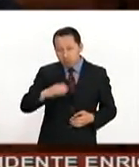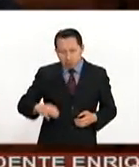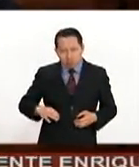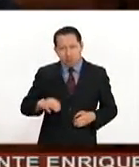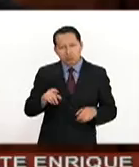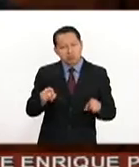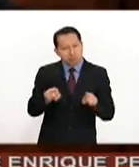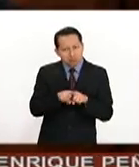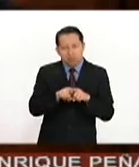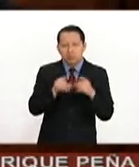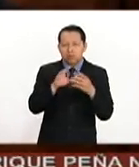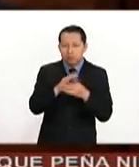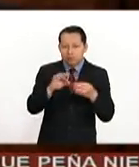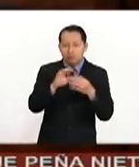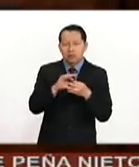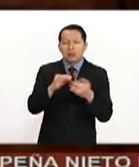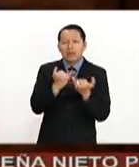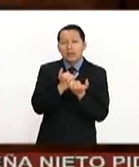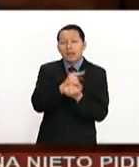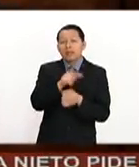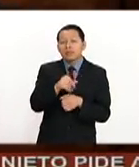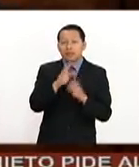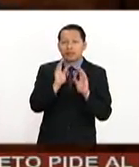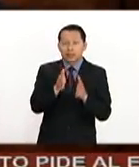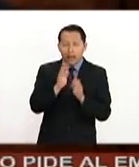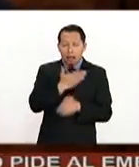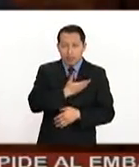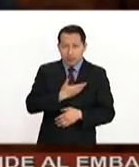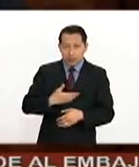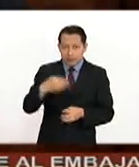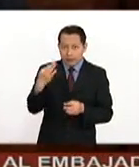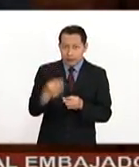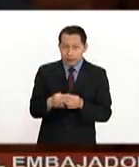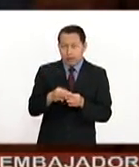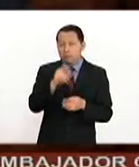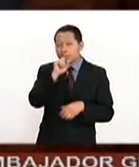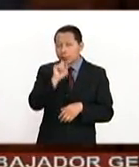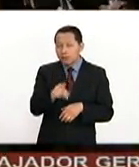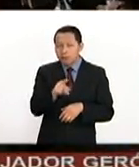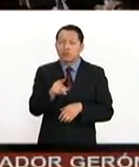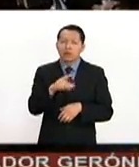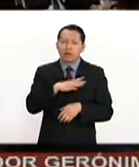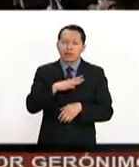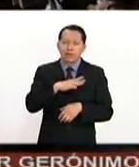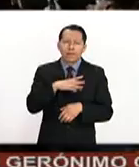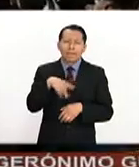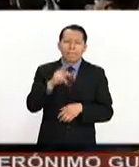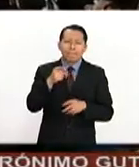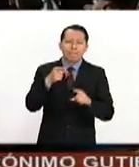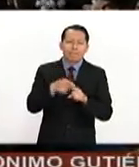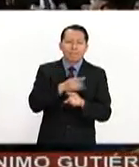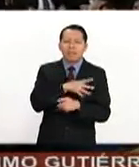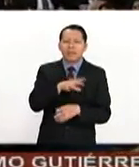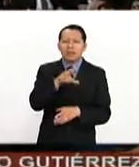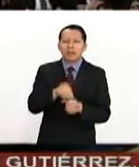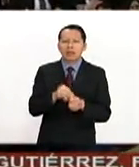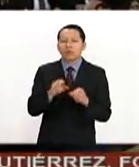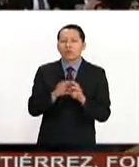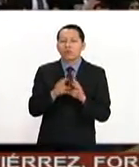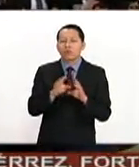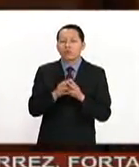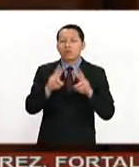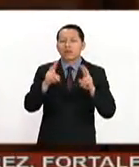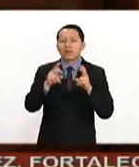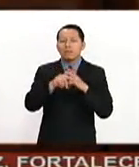hemos escuchado después de que asumió la presidencia. Bueno, un aspecto en el ámbito migratorio que creo, en el frente